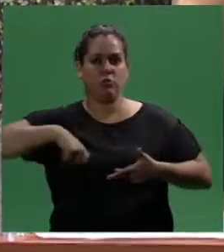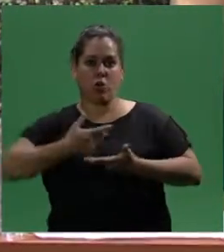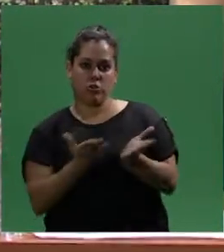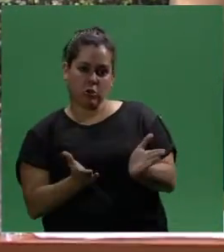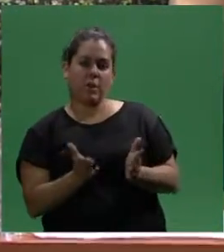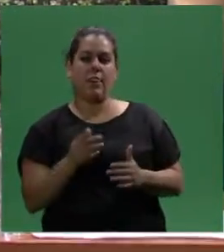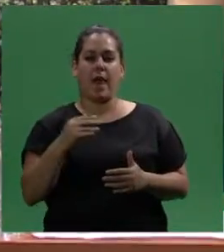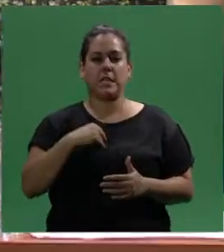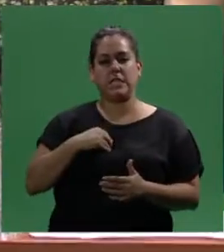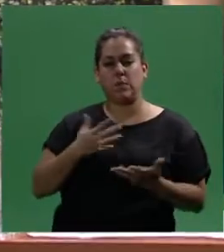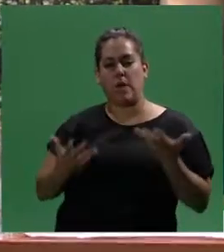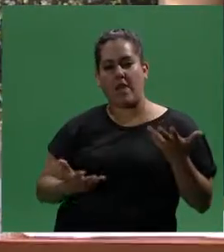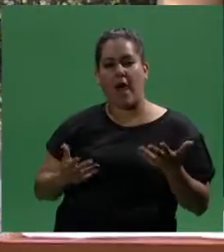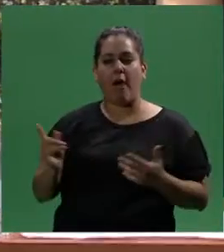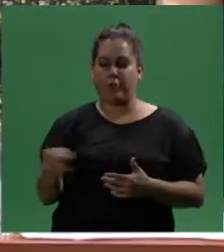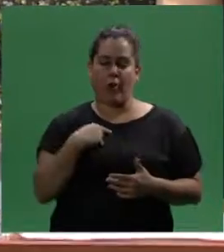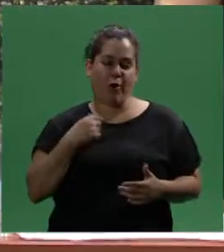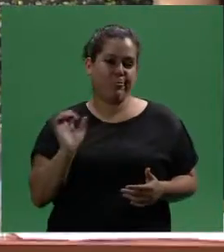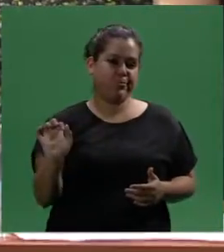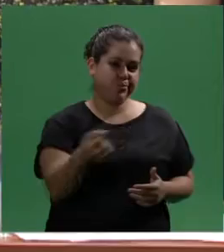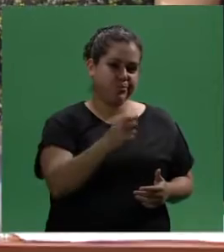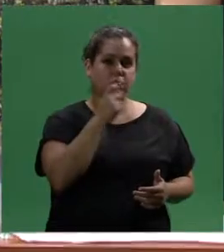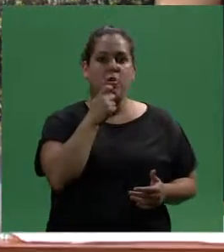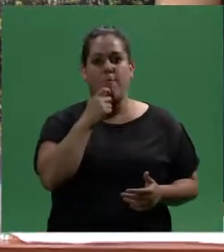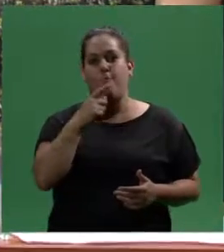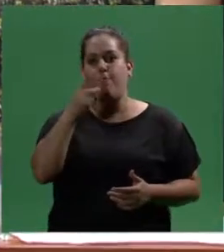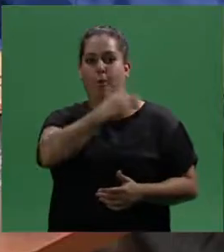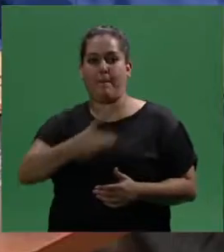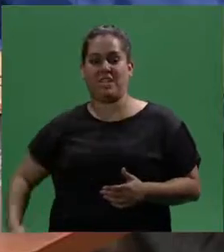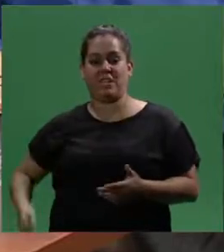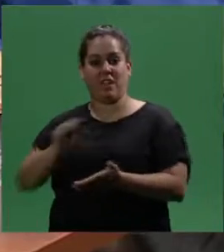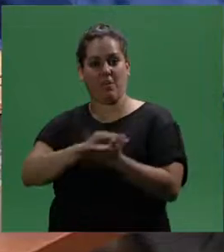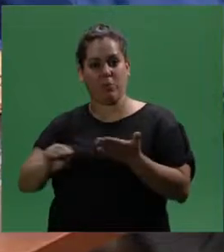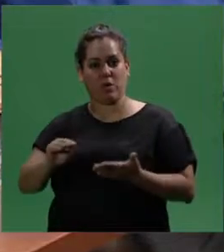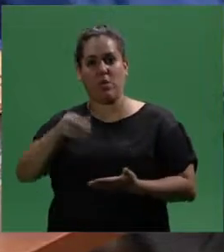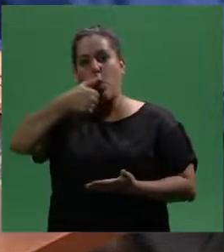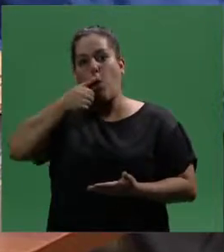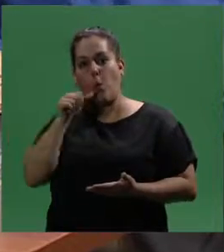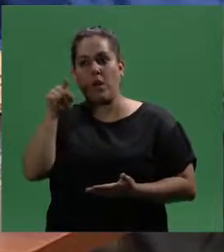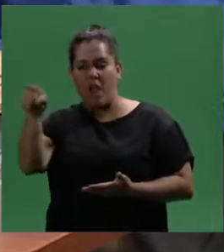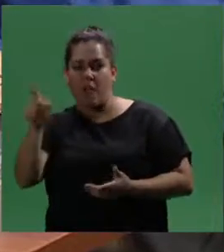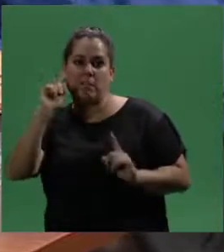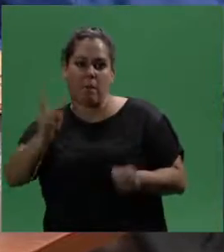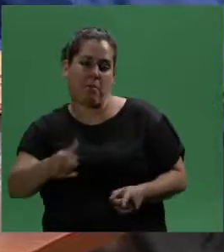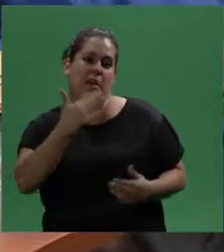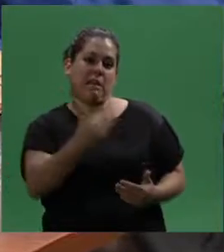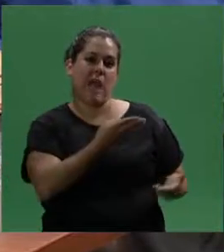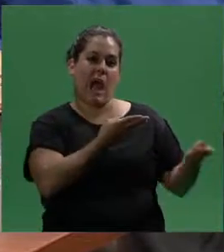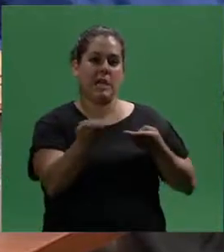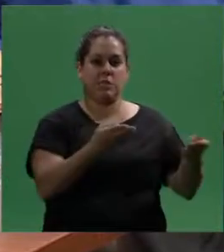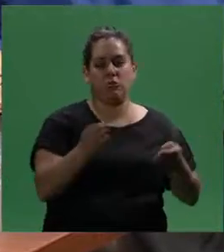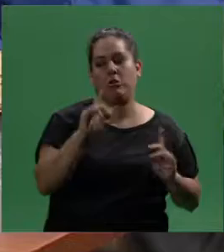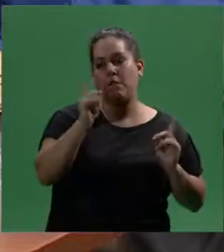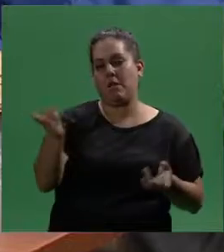esta mirada social y de esta sensibilidad que nos toca a todos, el presidente de la Cámara, a través de sus asesores y a través de todos